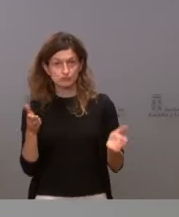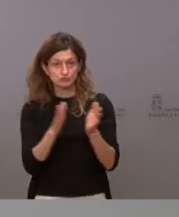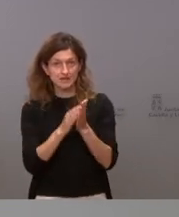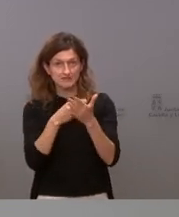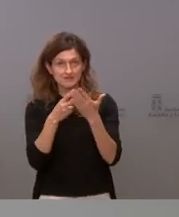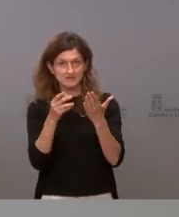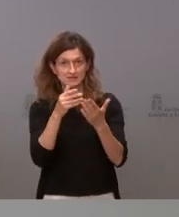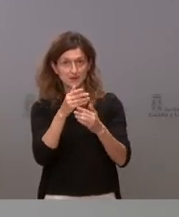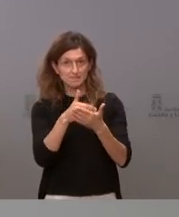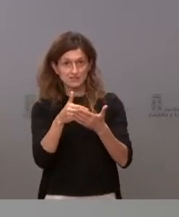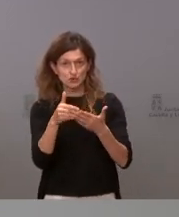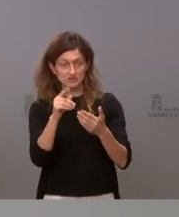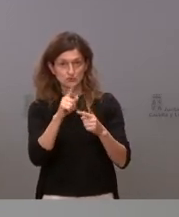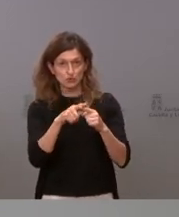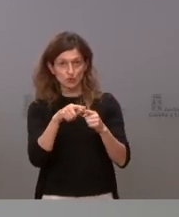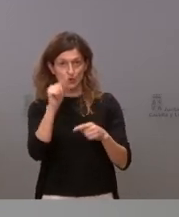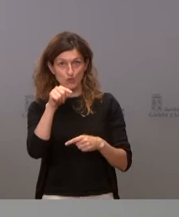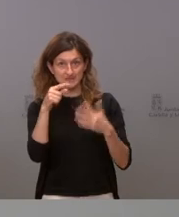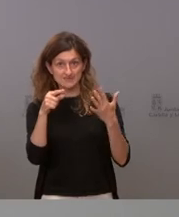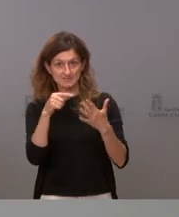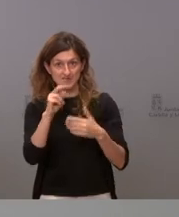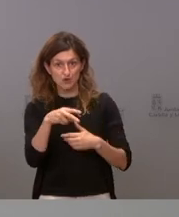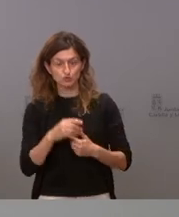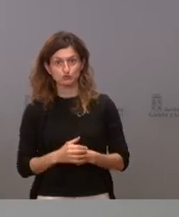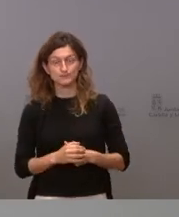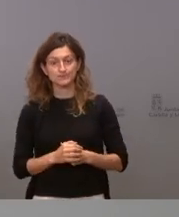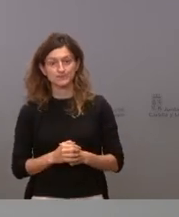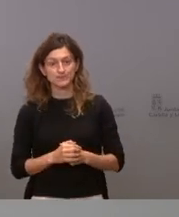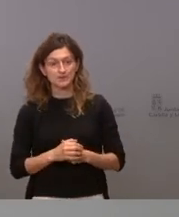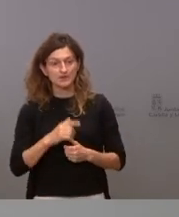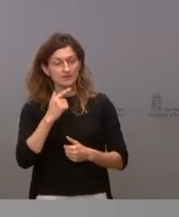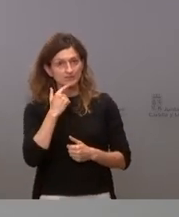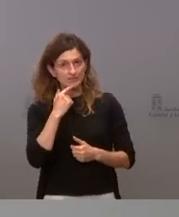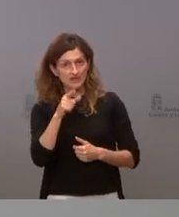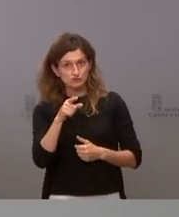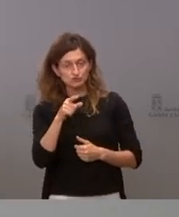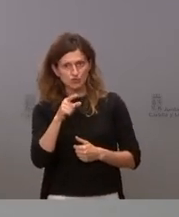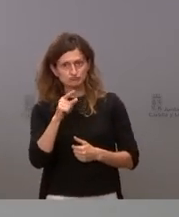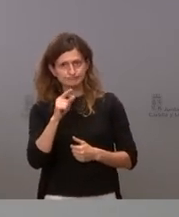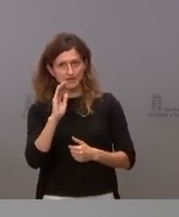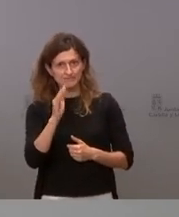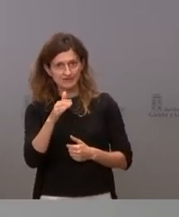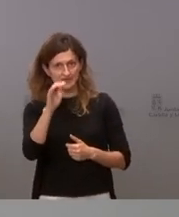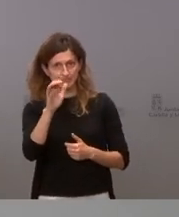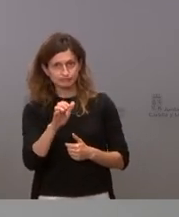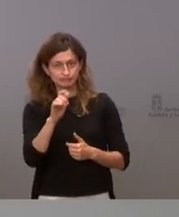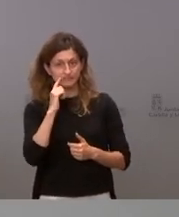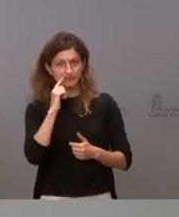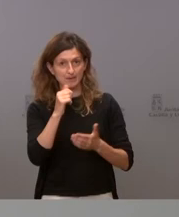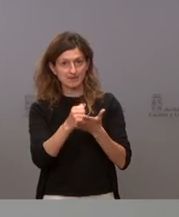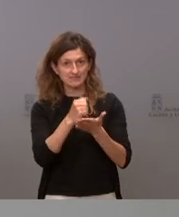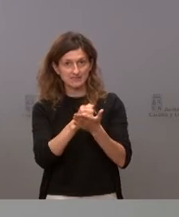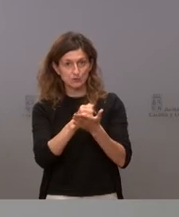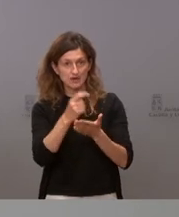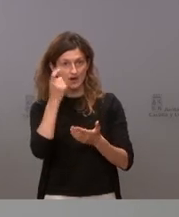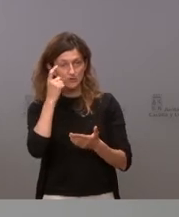millones y con 6 de euros con lo cual sí que consideramos que impacta en la matrícula de nuestros alumnos y que impacta en ese objetivo